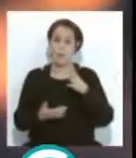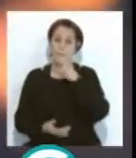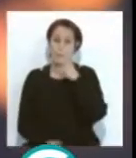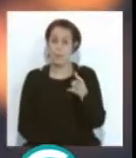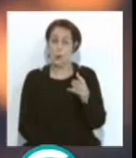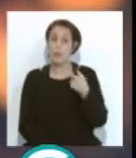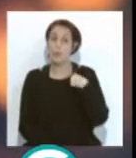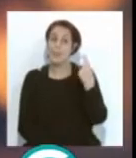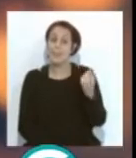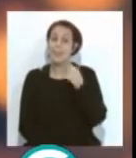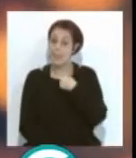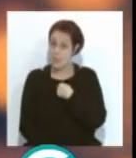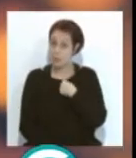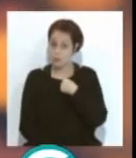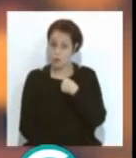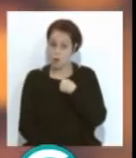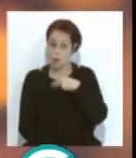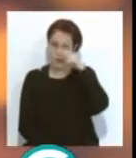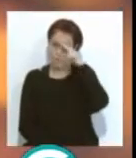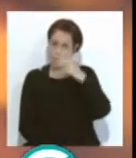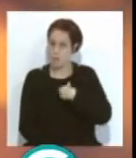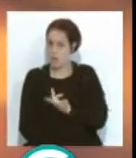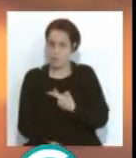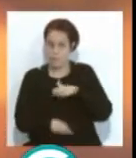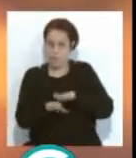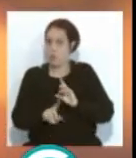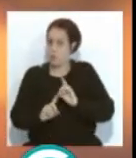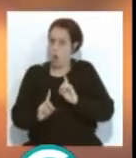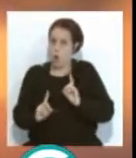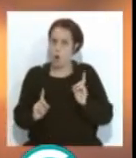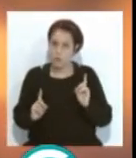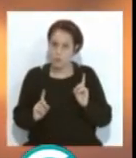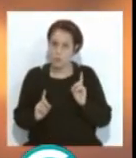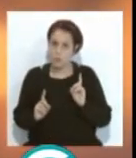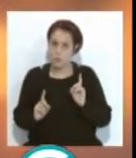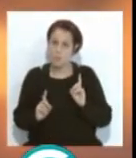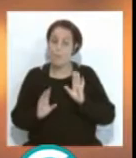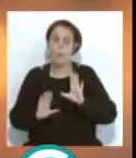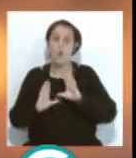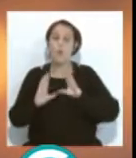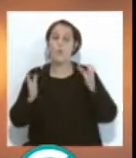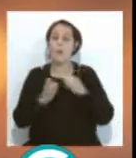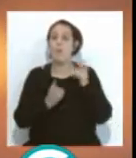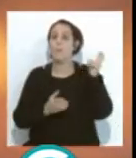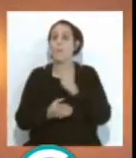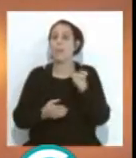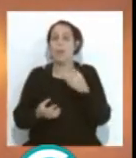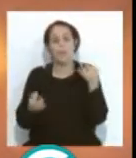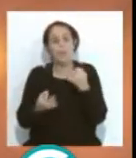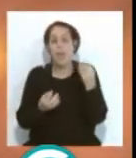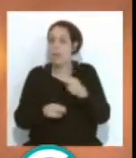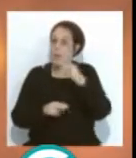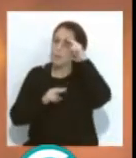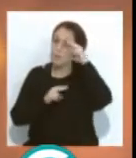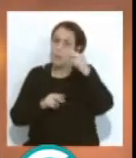Porque tú decías que yo estaba a favor de la falta de respeto del público, poco es eso, pero creo que la agrupación que viene también tiene que respetar